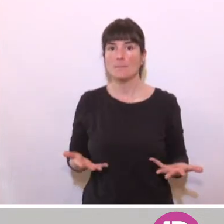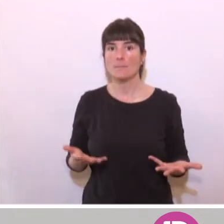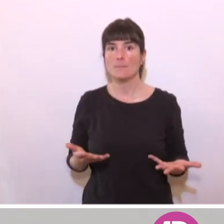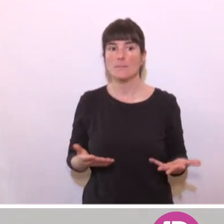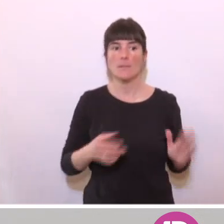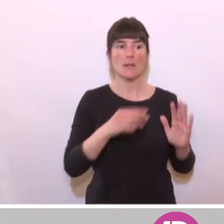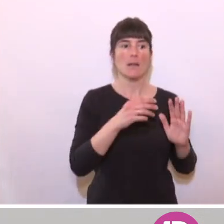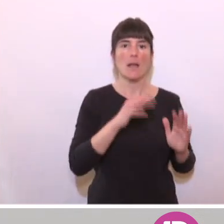las medidas del Gobierno de España.